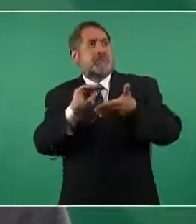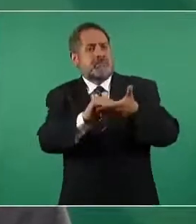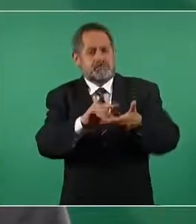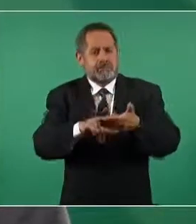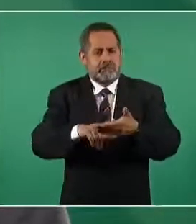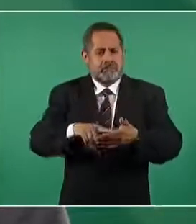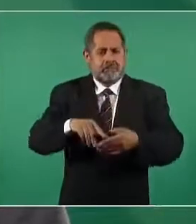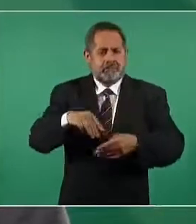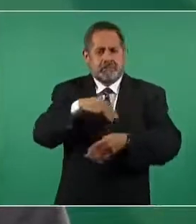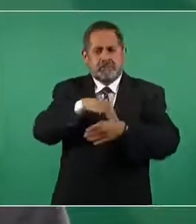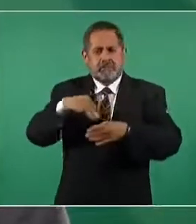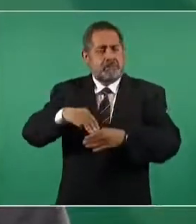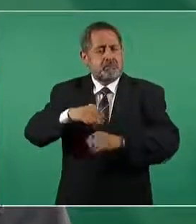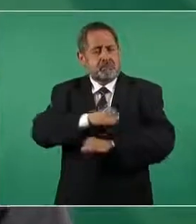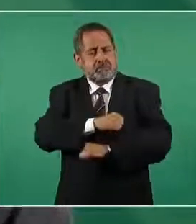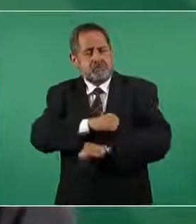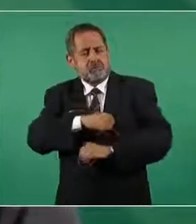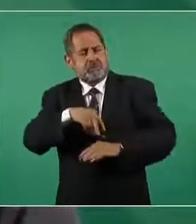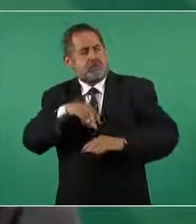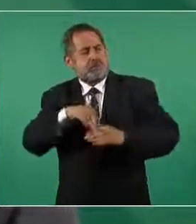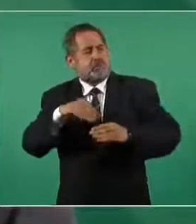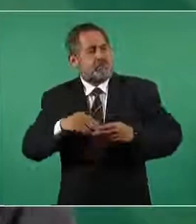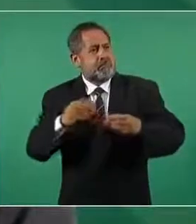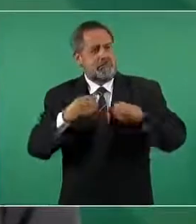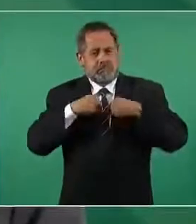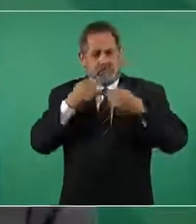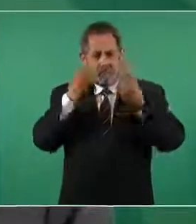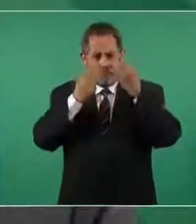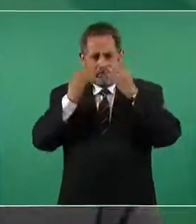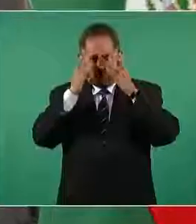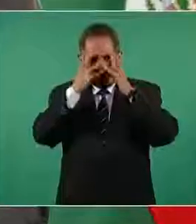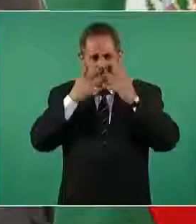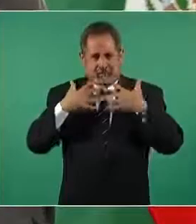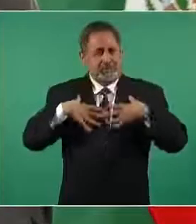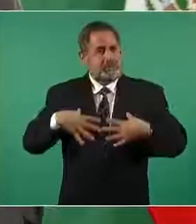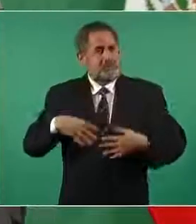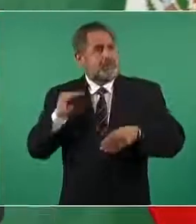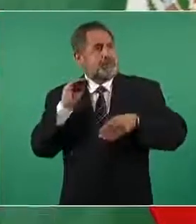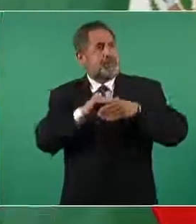estatuas no quiero que usen mi nombre para